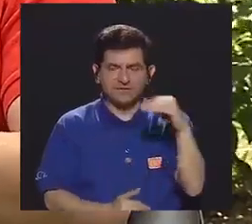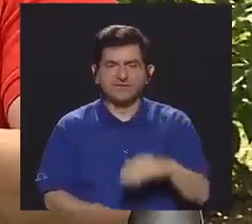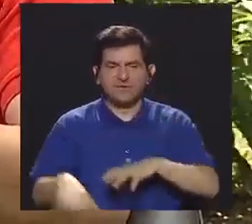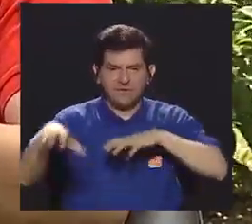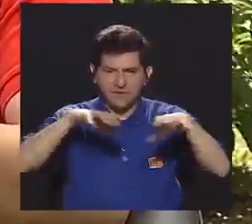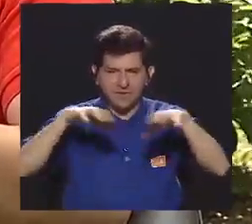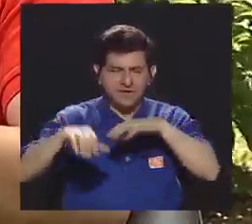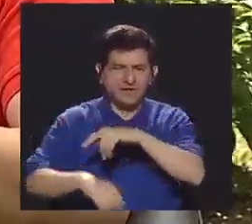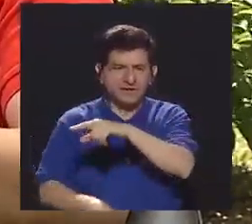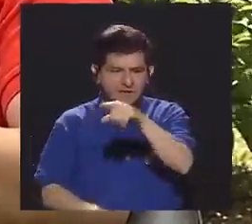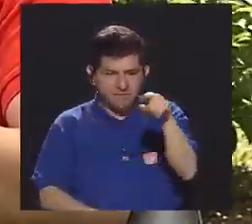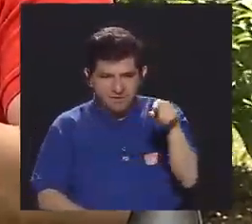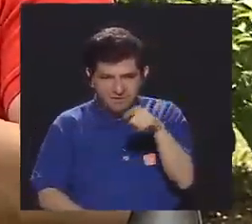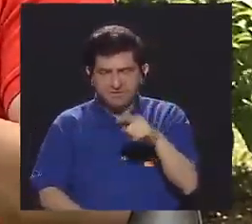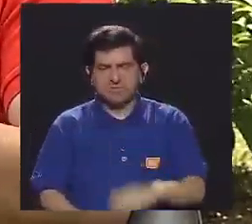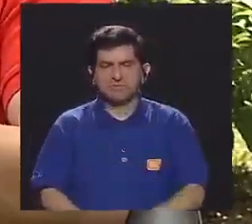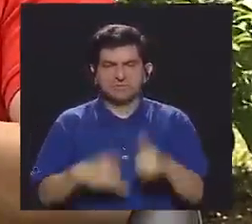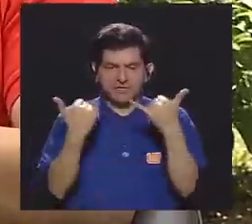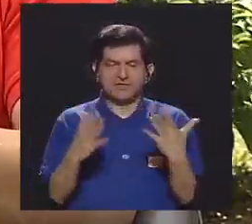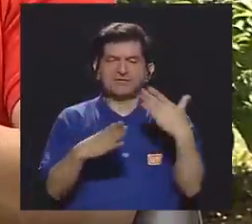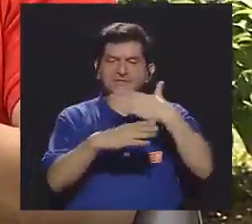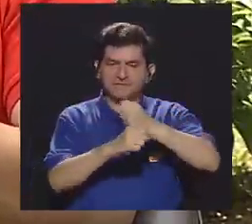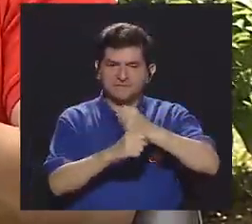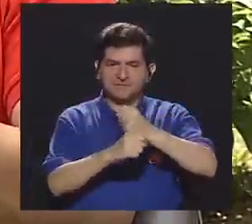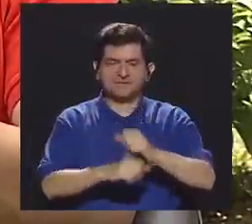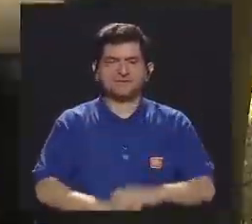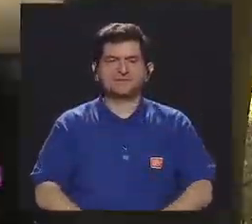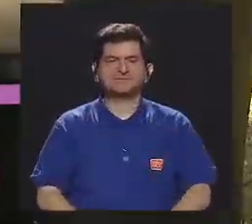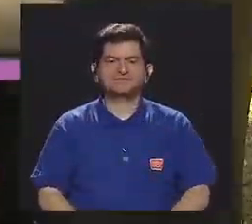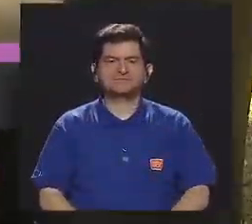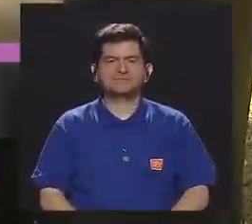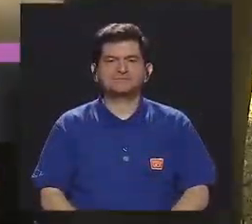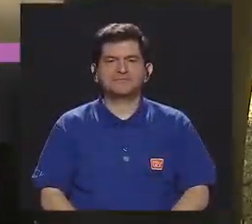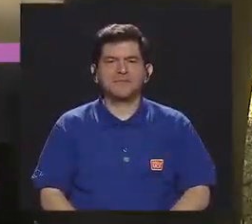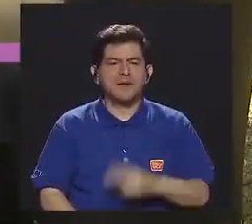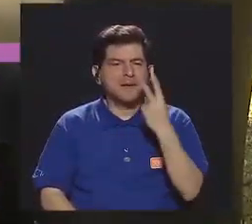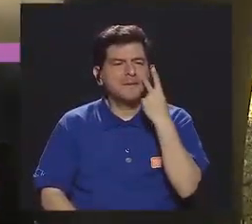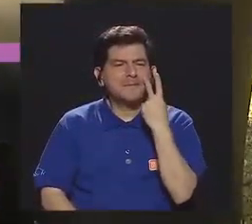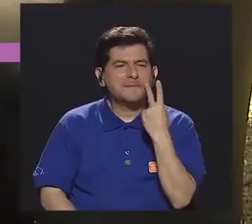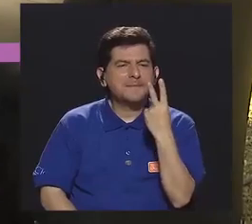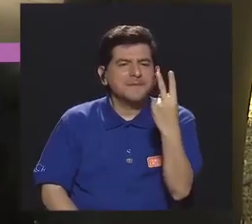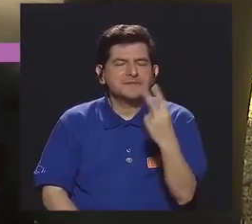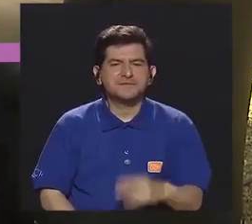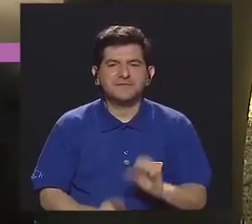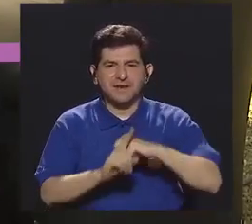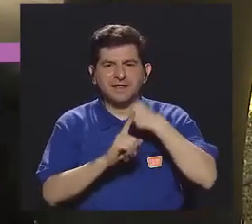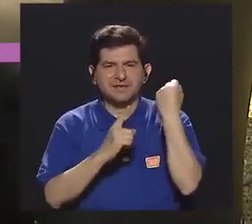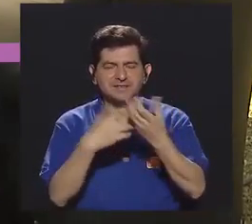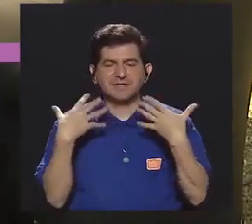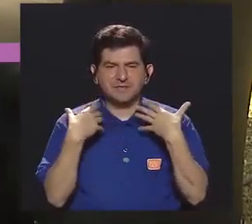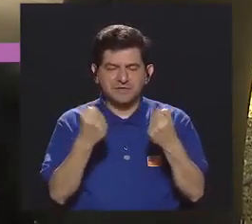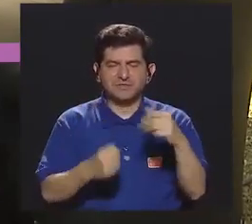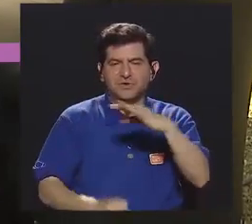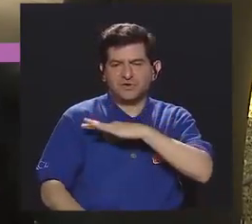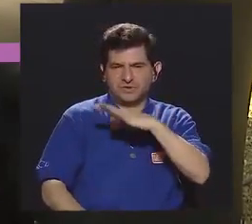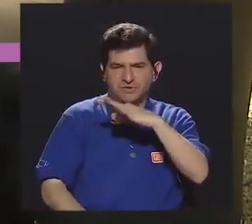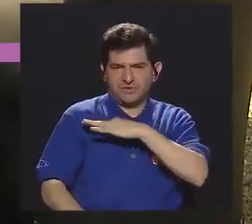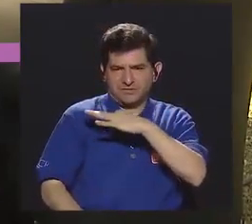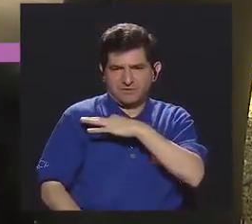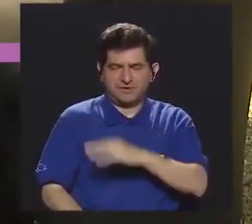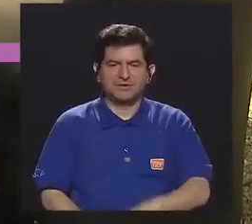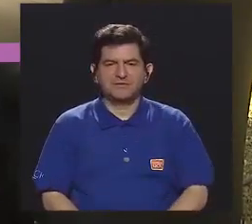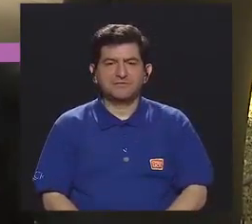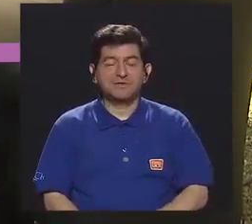actividades que ustedes han realizado, ¿cómo visibilizan ese estado de salud y bienestar